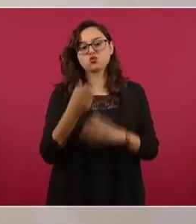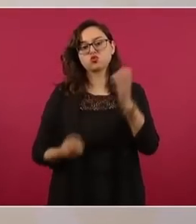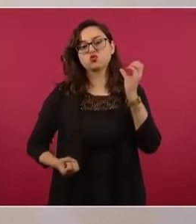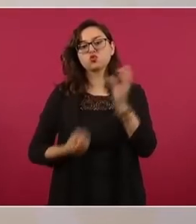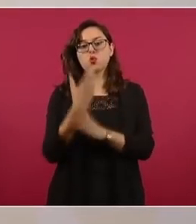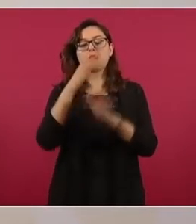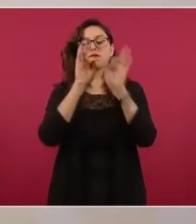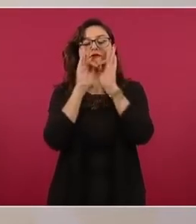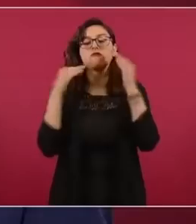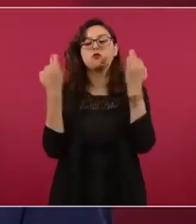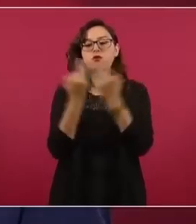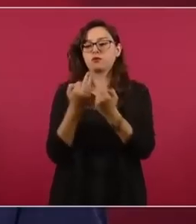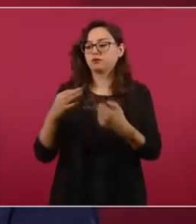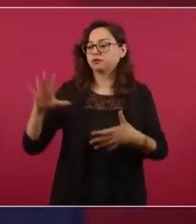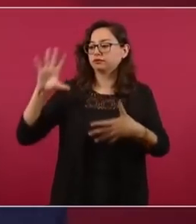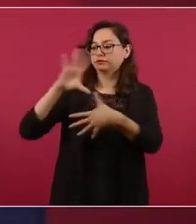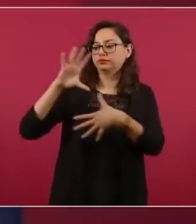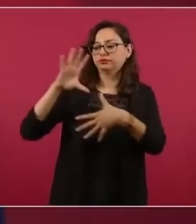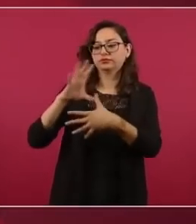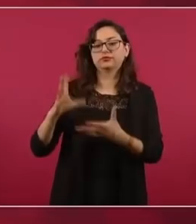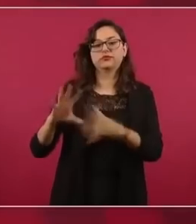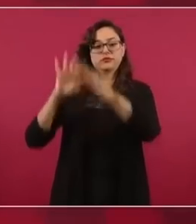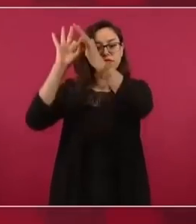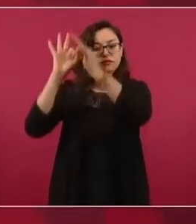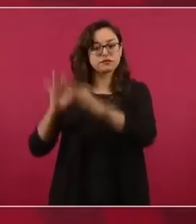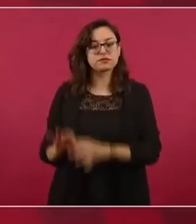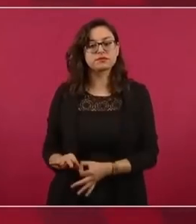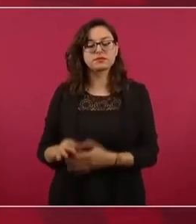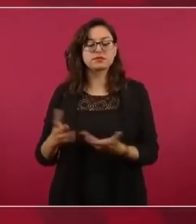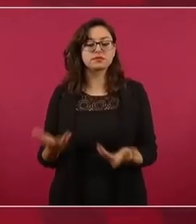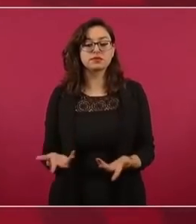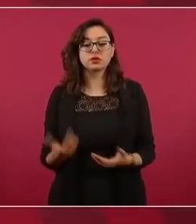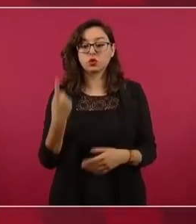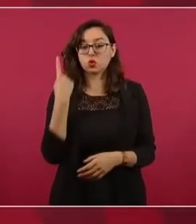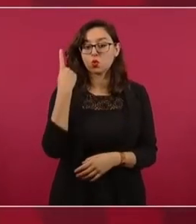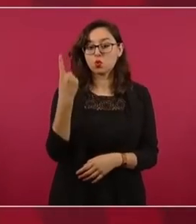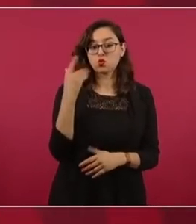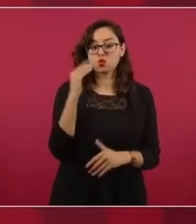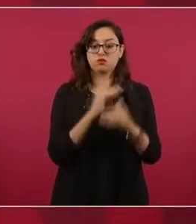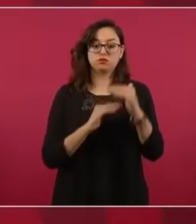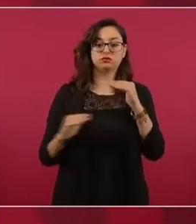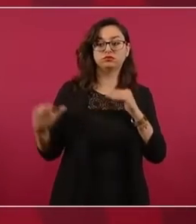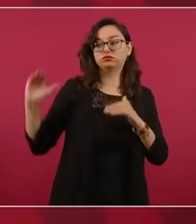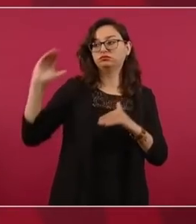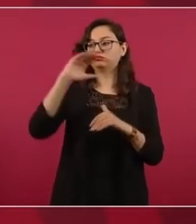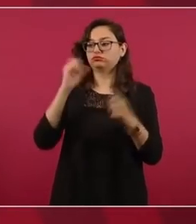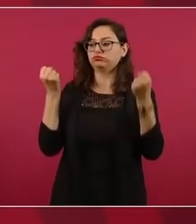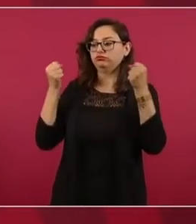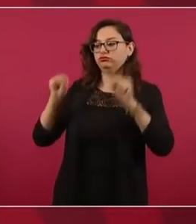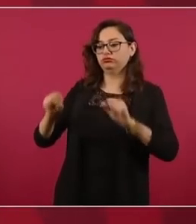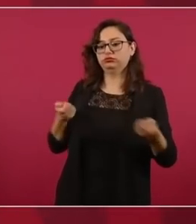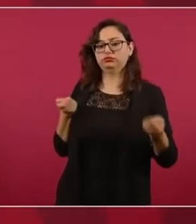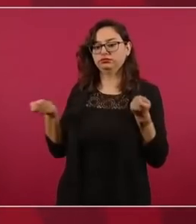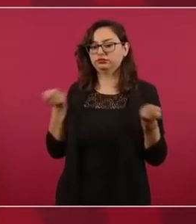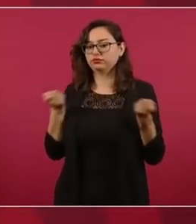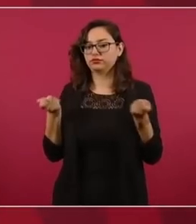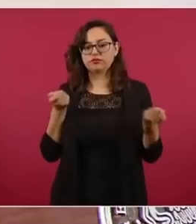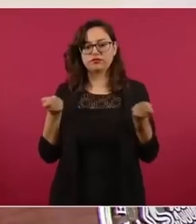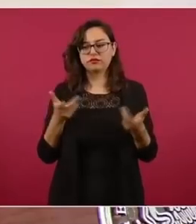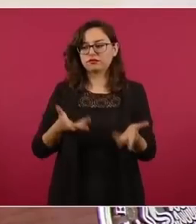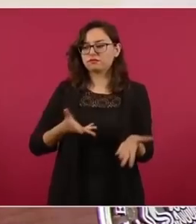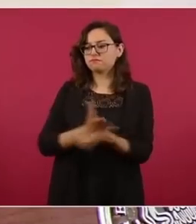caracterizados por la hegemonía, por el predominio, por el